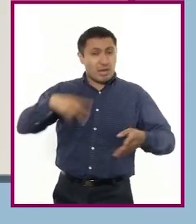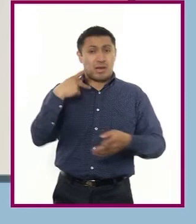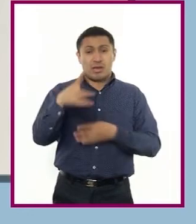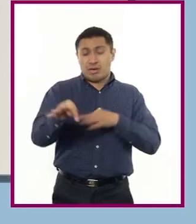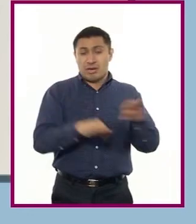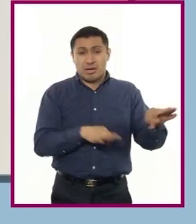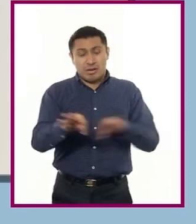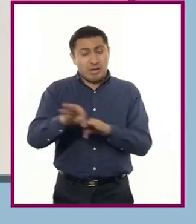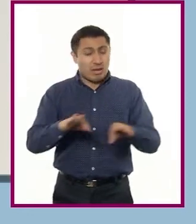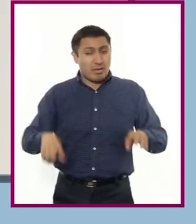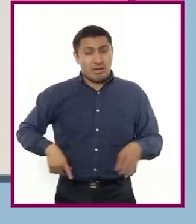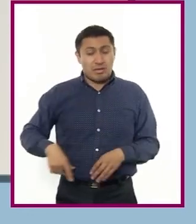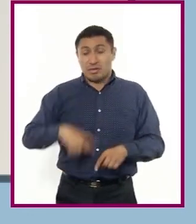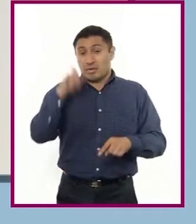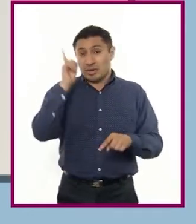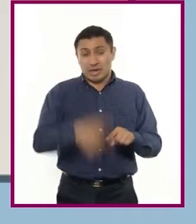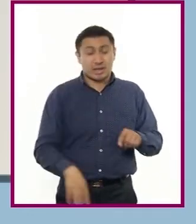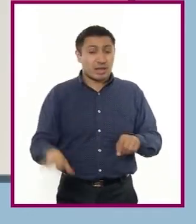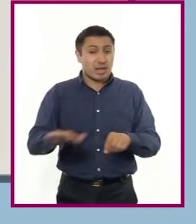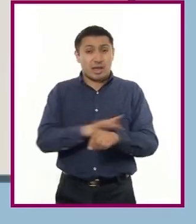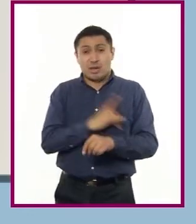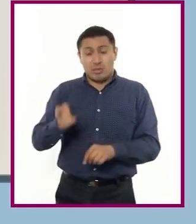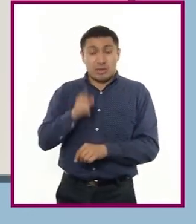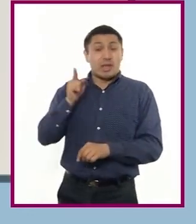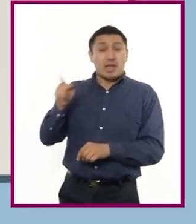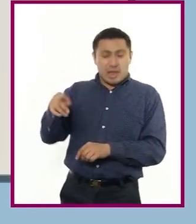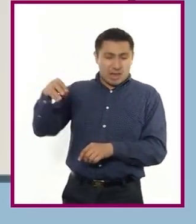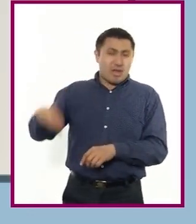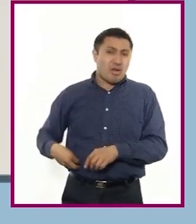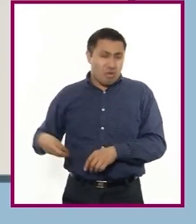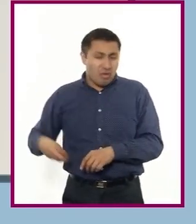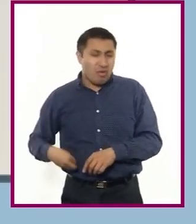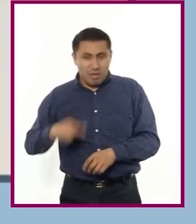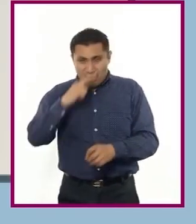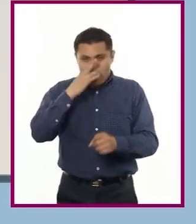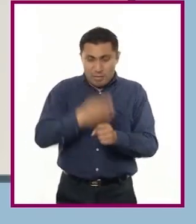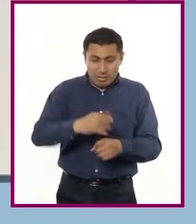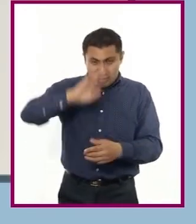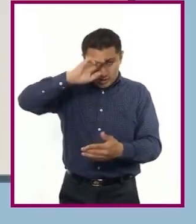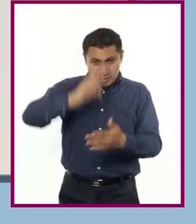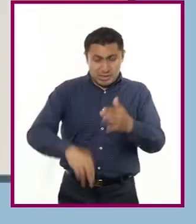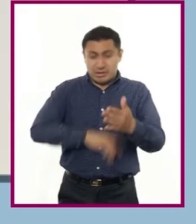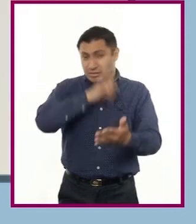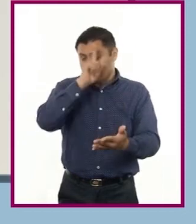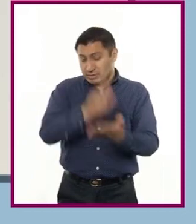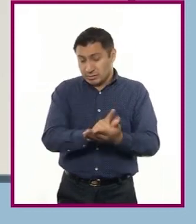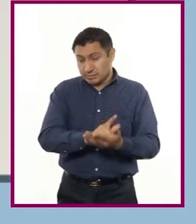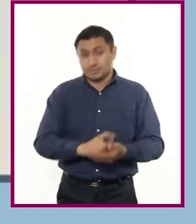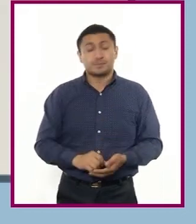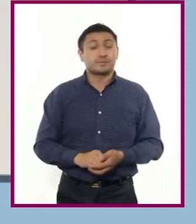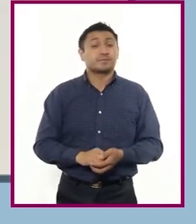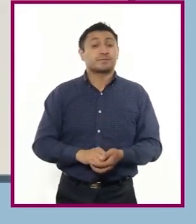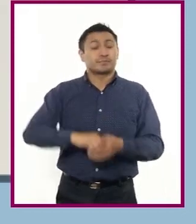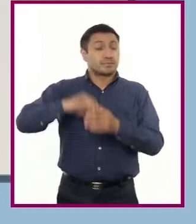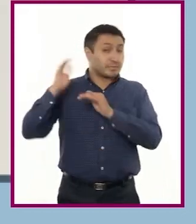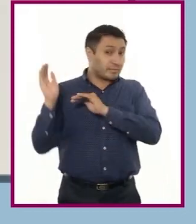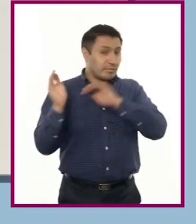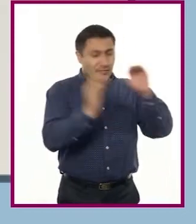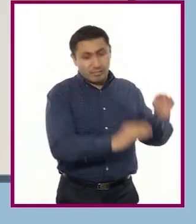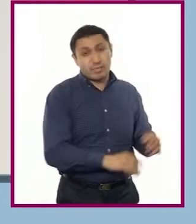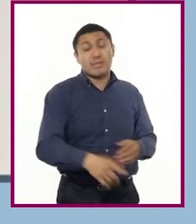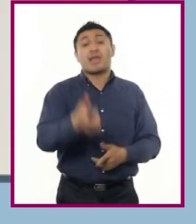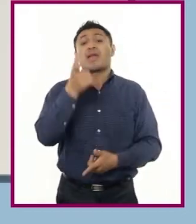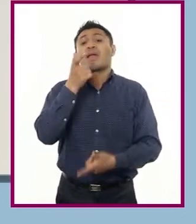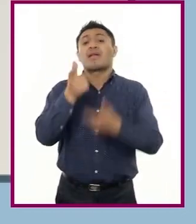o comisión por habersele encontrado responsable en términos de la ley. La siguiente sanción es la sanción